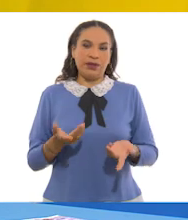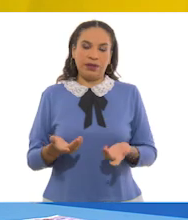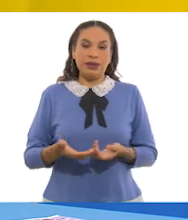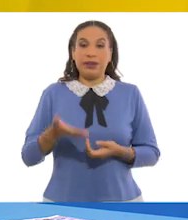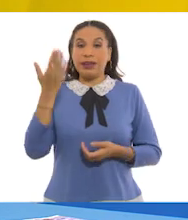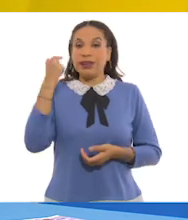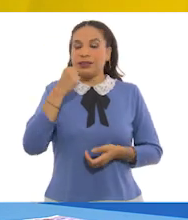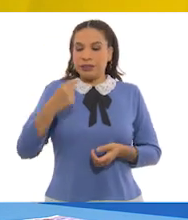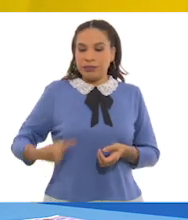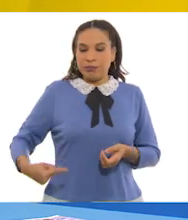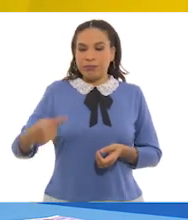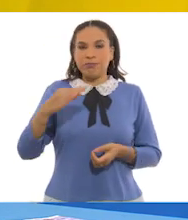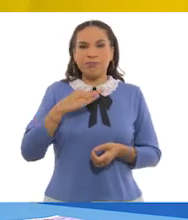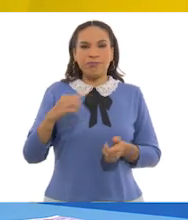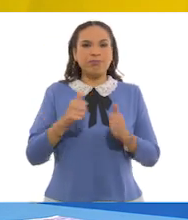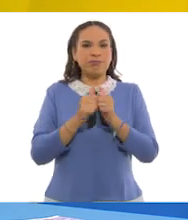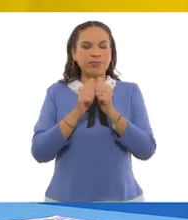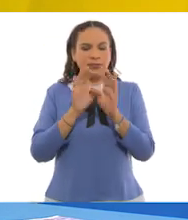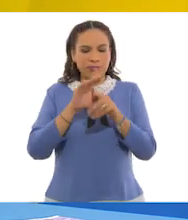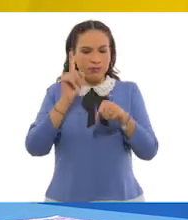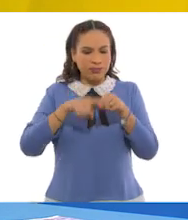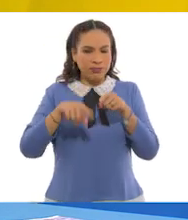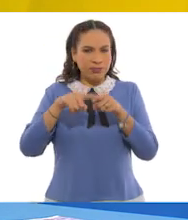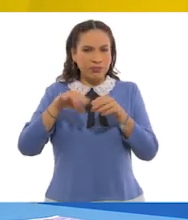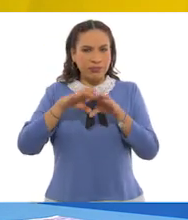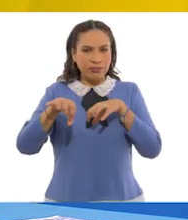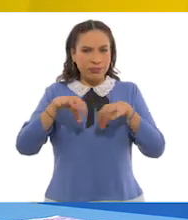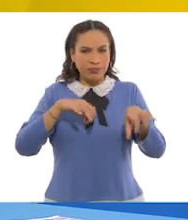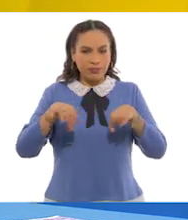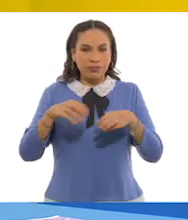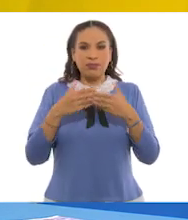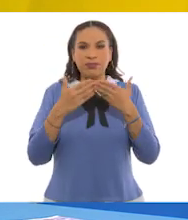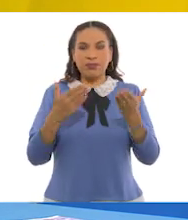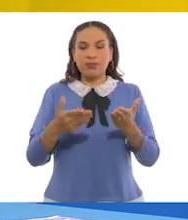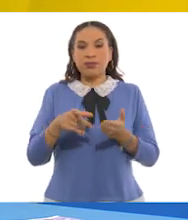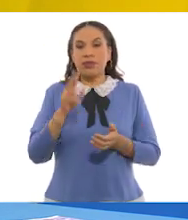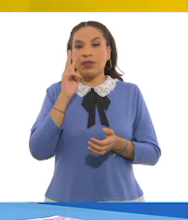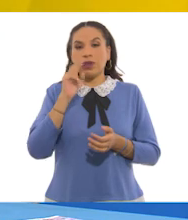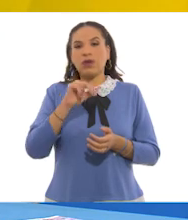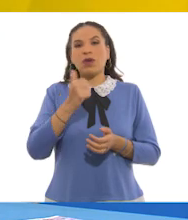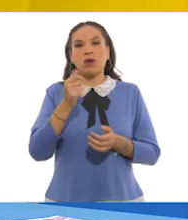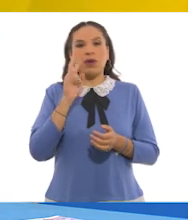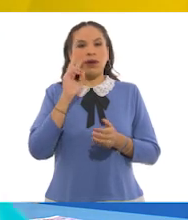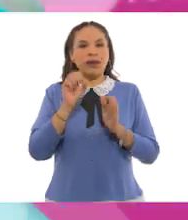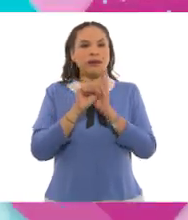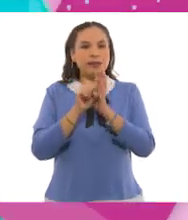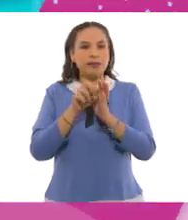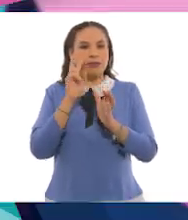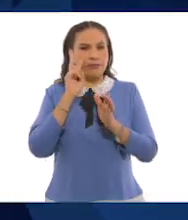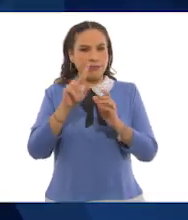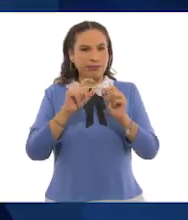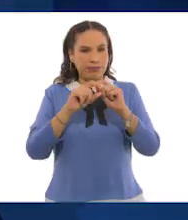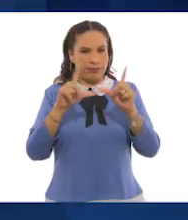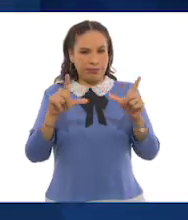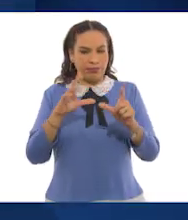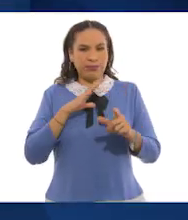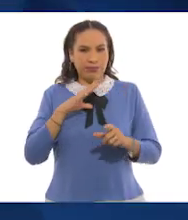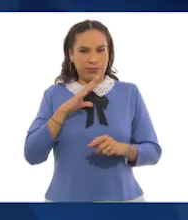desde pequeños podemos separar los residuos de manera correcta. Ahora observen el siguiente símbolo que va a aparecer en su pantalla.